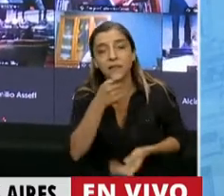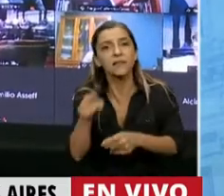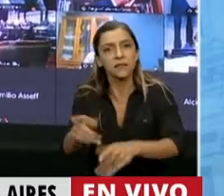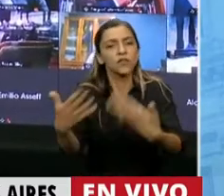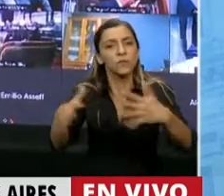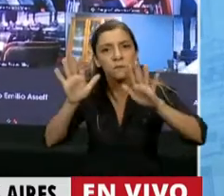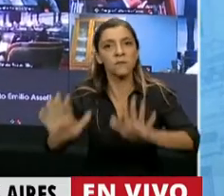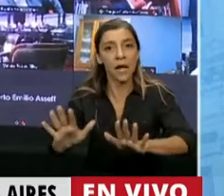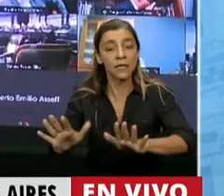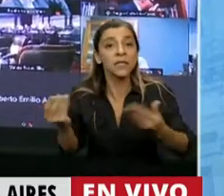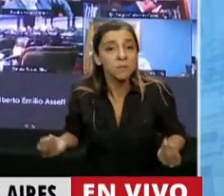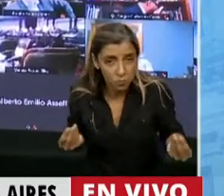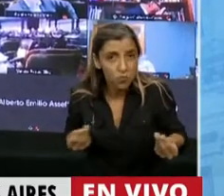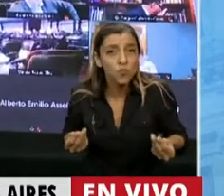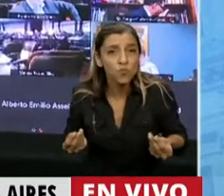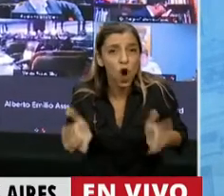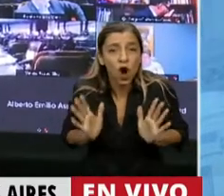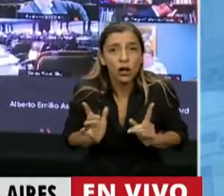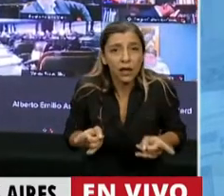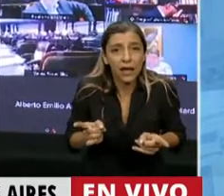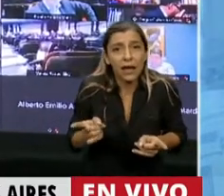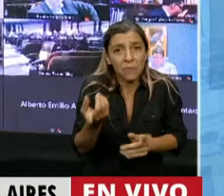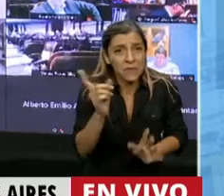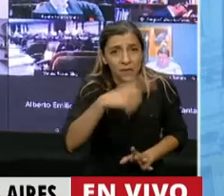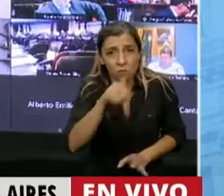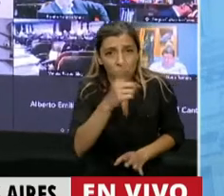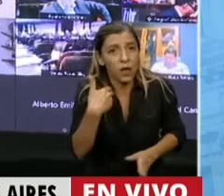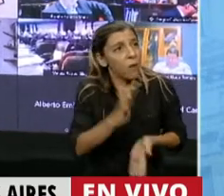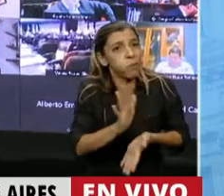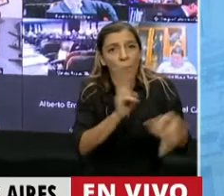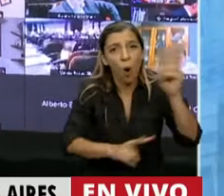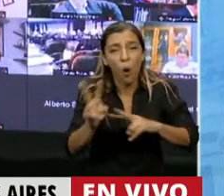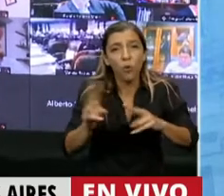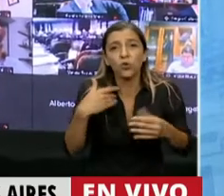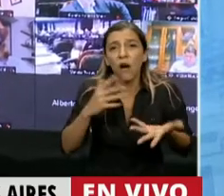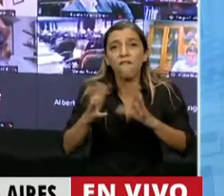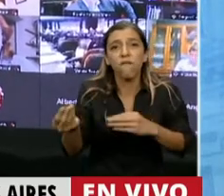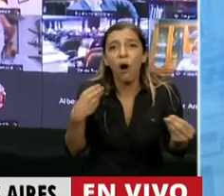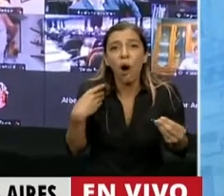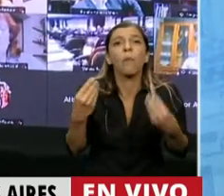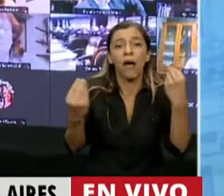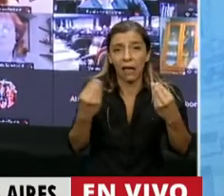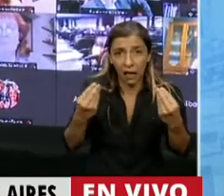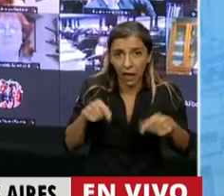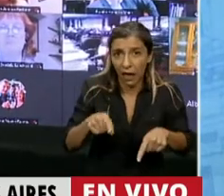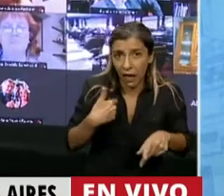están llevando adelante gran parte del programa de ellos y por eso no pueden salir de este desastre.